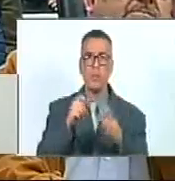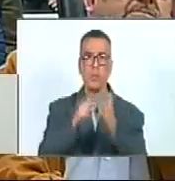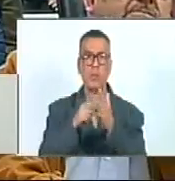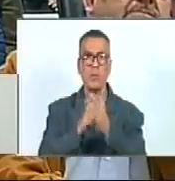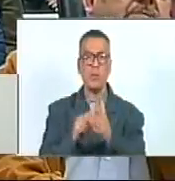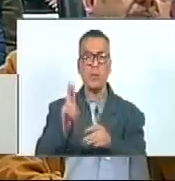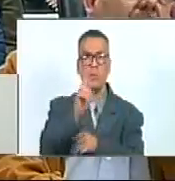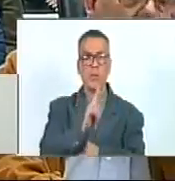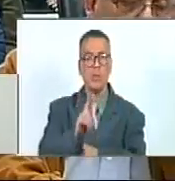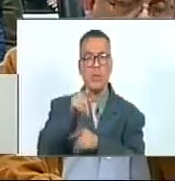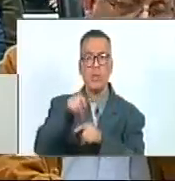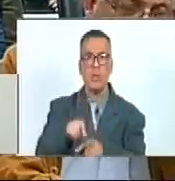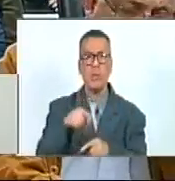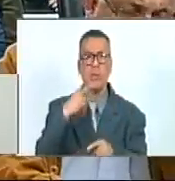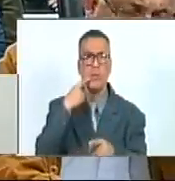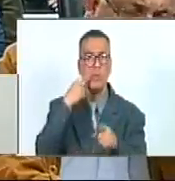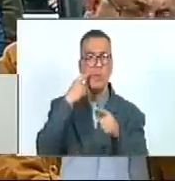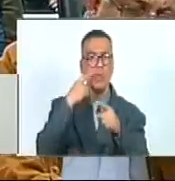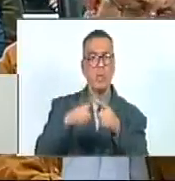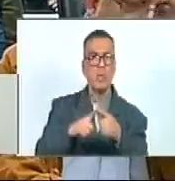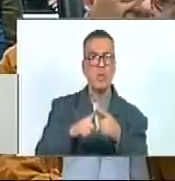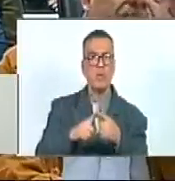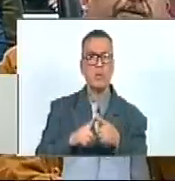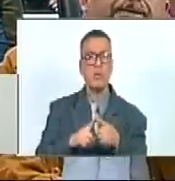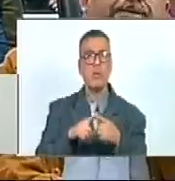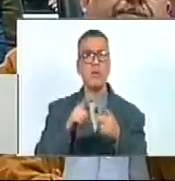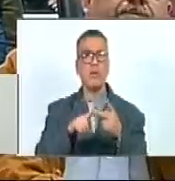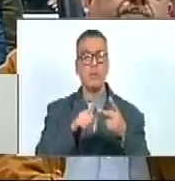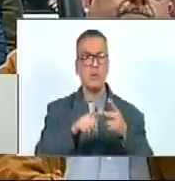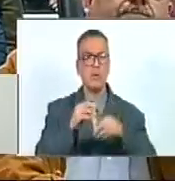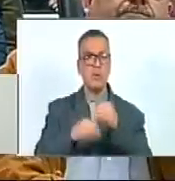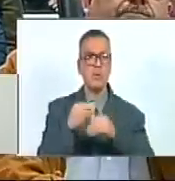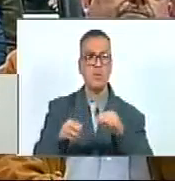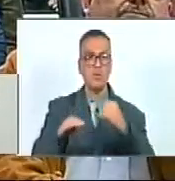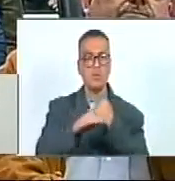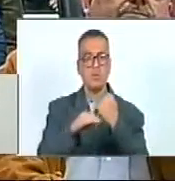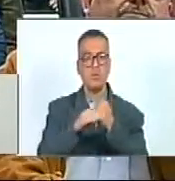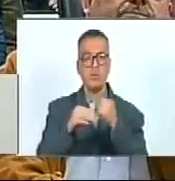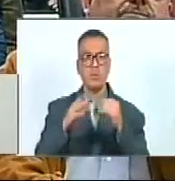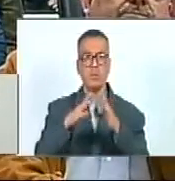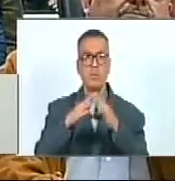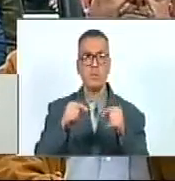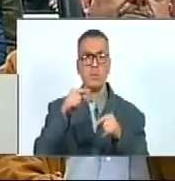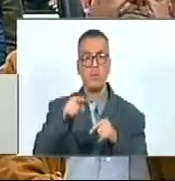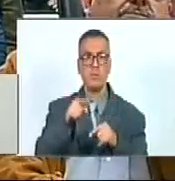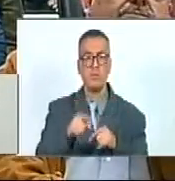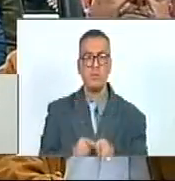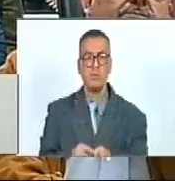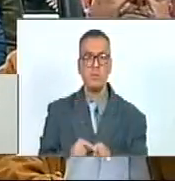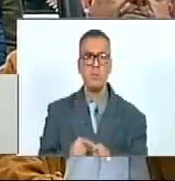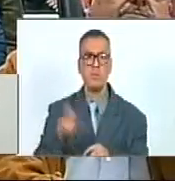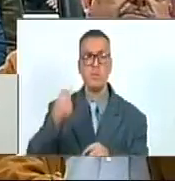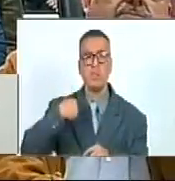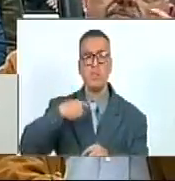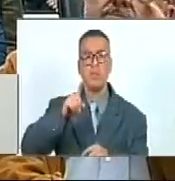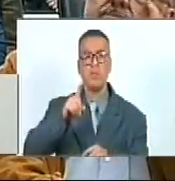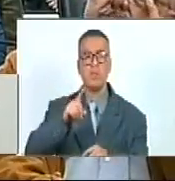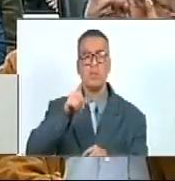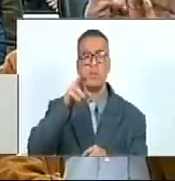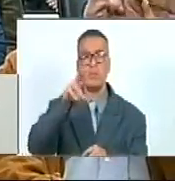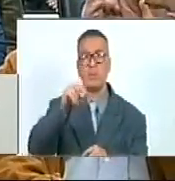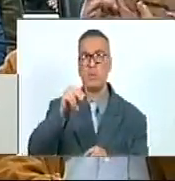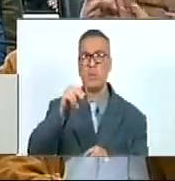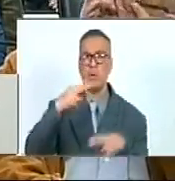Utilitarista O Un Enfoque De Tipo Contractualista Del Cual Solamente Se Desprendan Deberes Hacia Los No